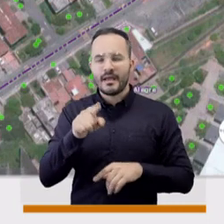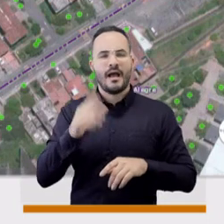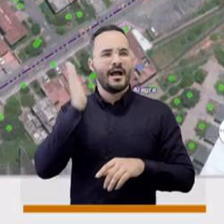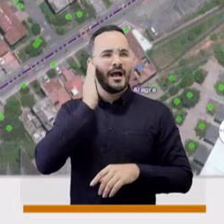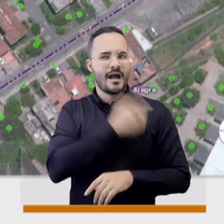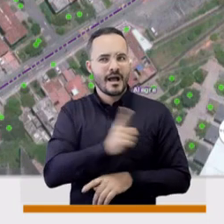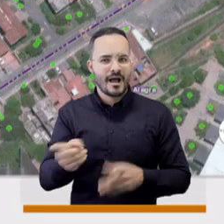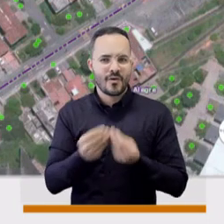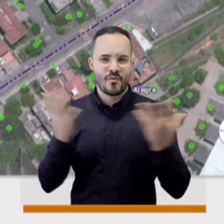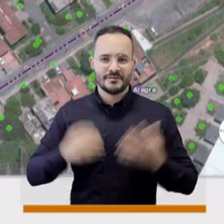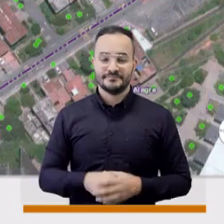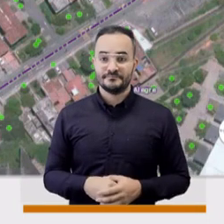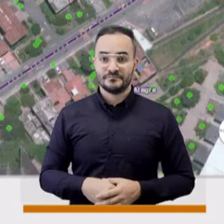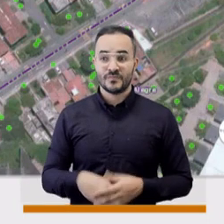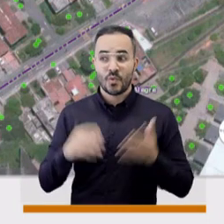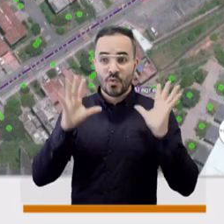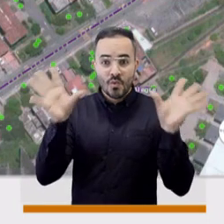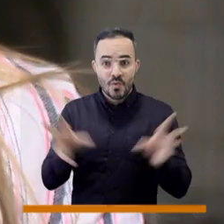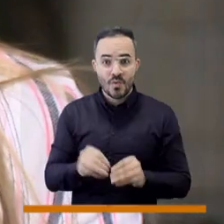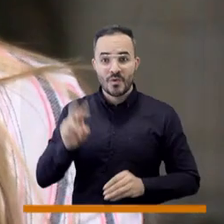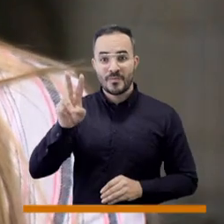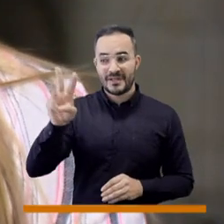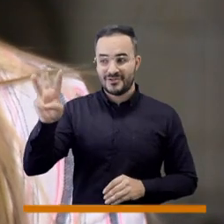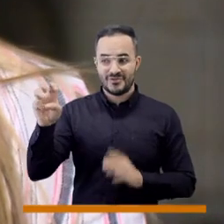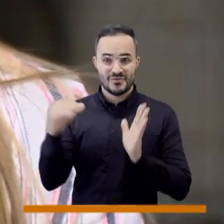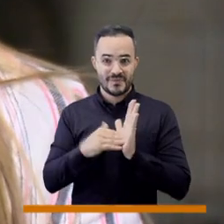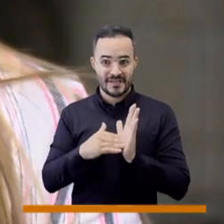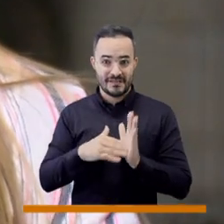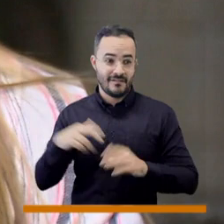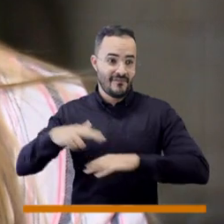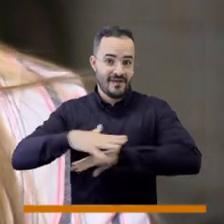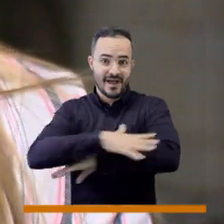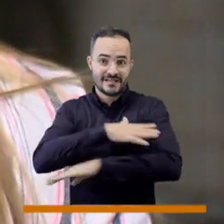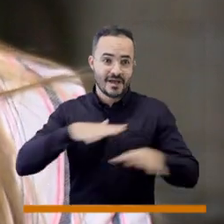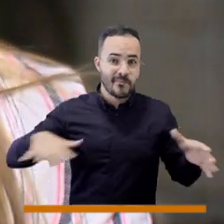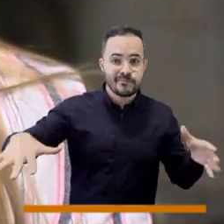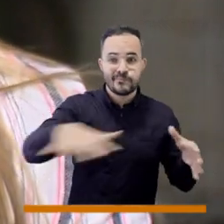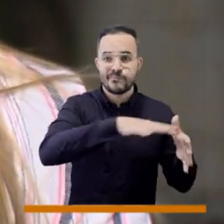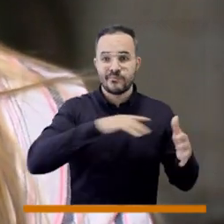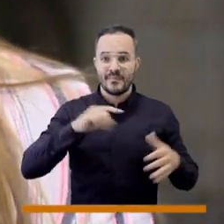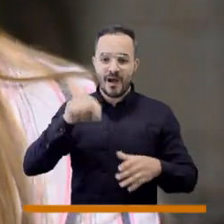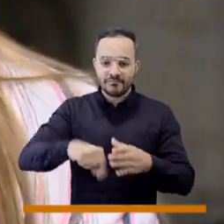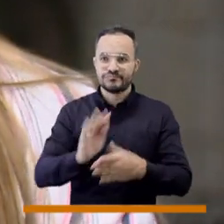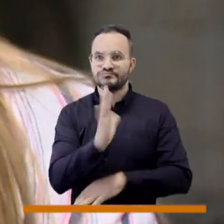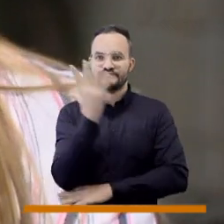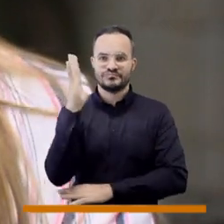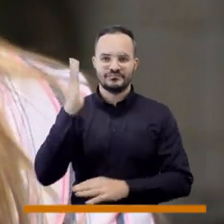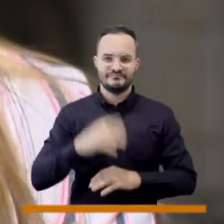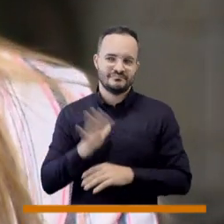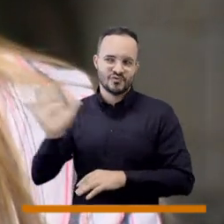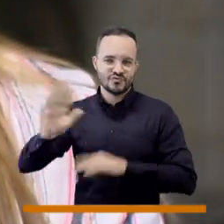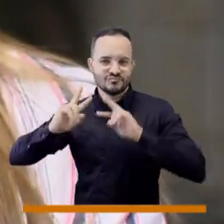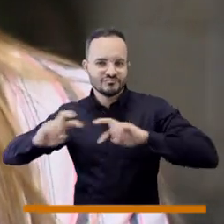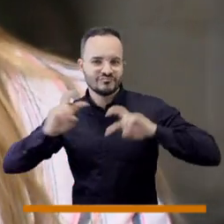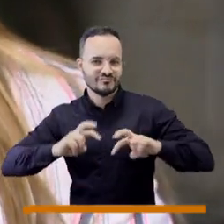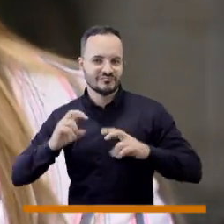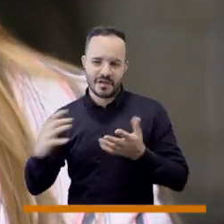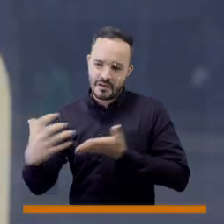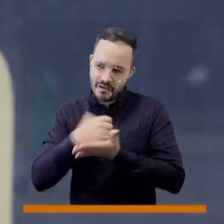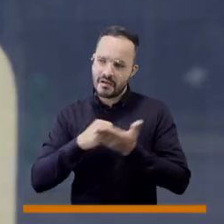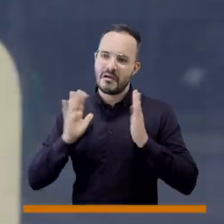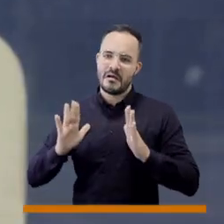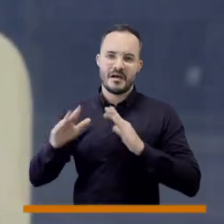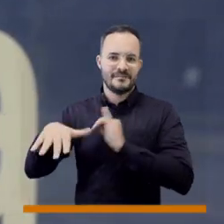en el valle de la Burrá. Son 28.000 árboles de guayacanes que están sembrados en el valle de la Burrá, según el inventario del área